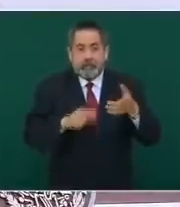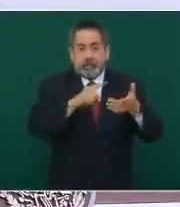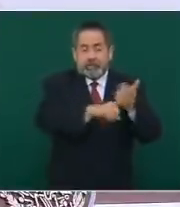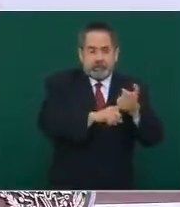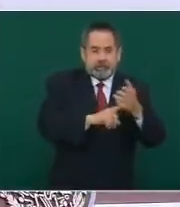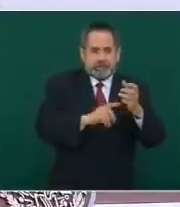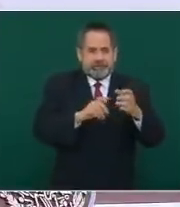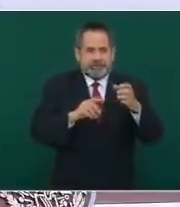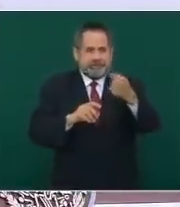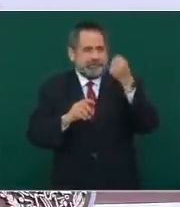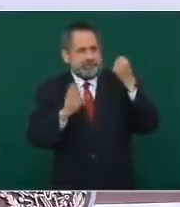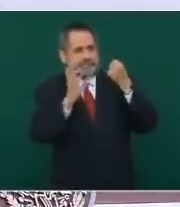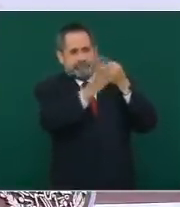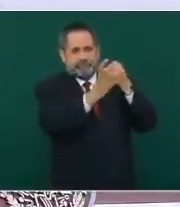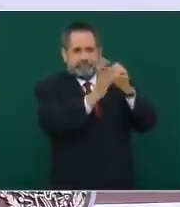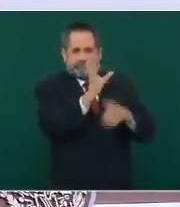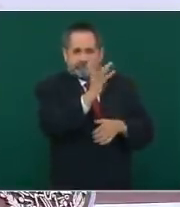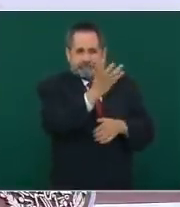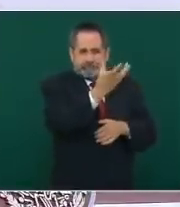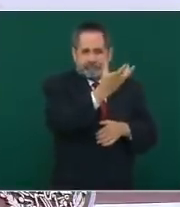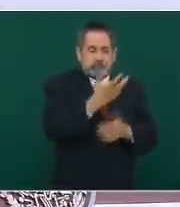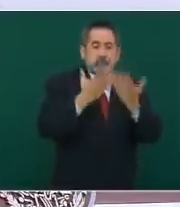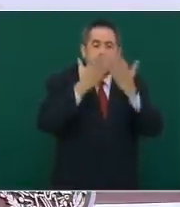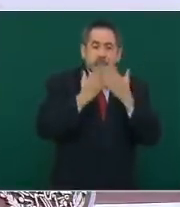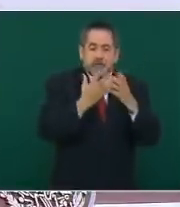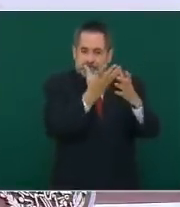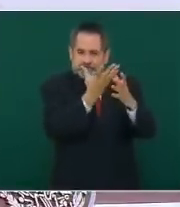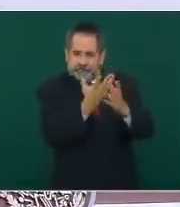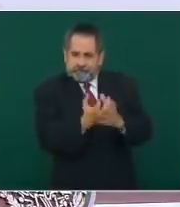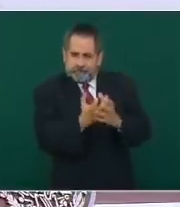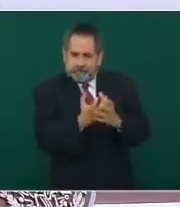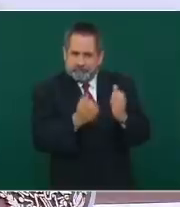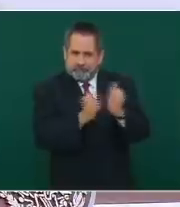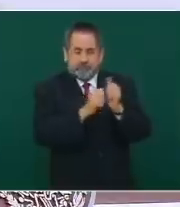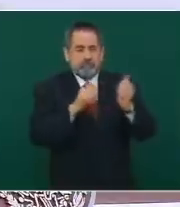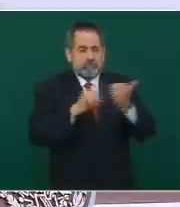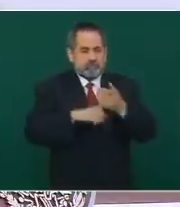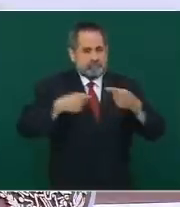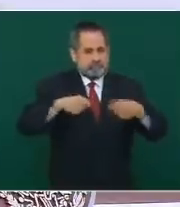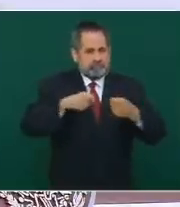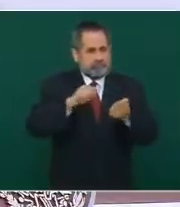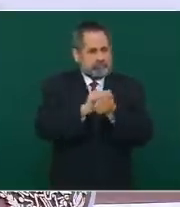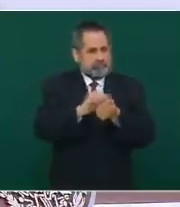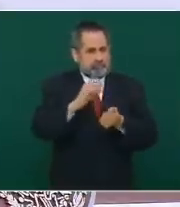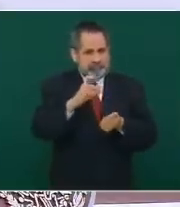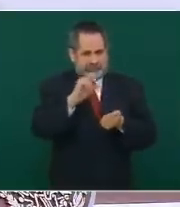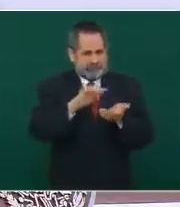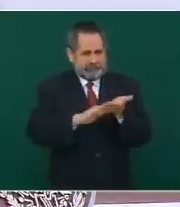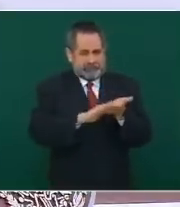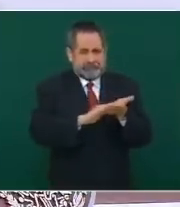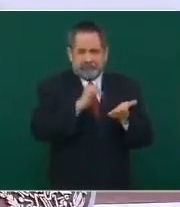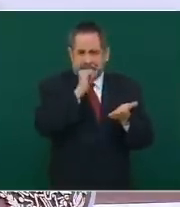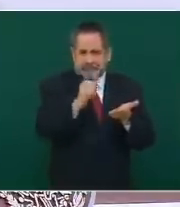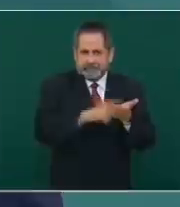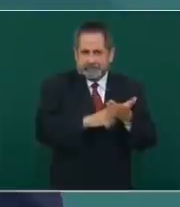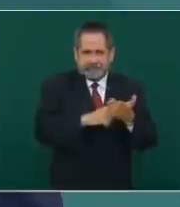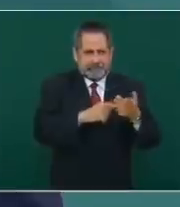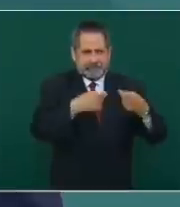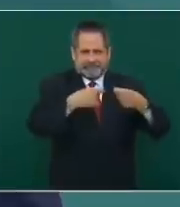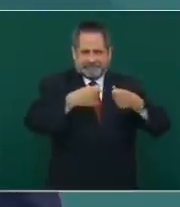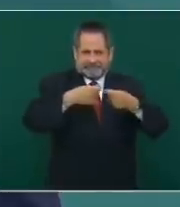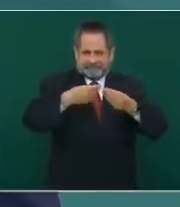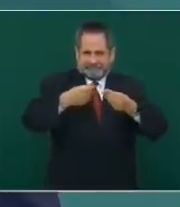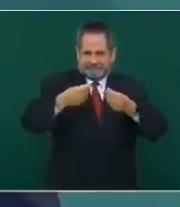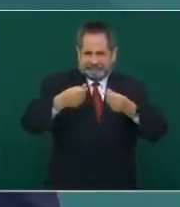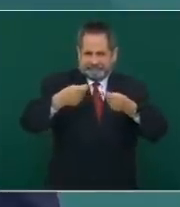están usando como el resto de las marcas, contenedores que están hechos de cartón encerado, sino están usando este poliestileno,